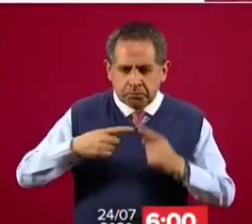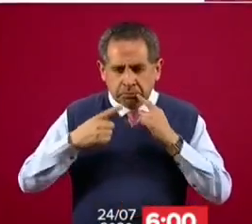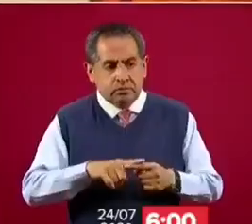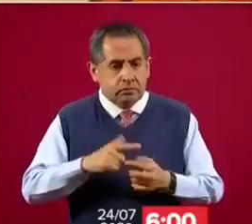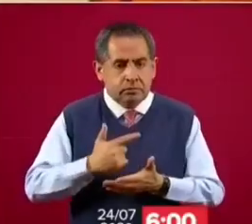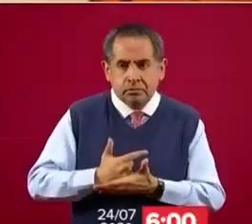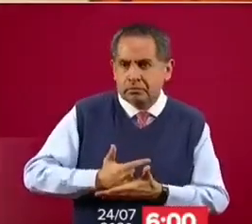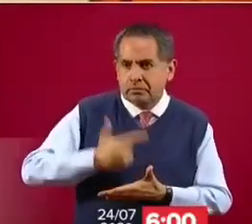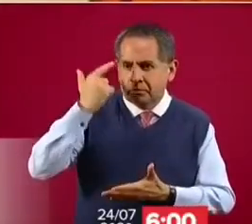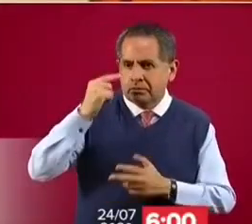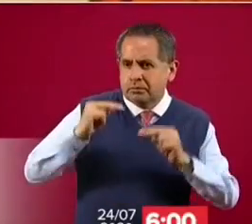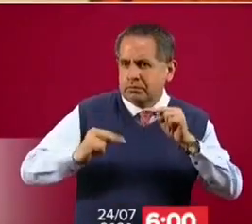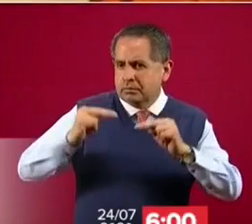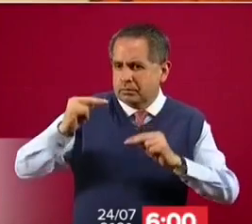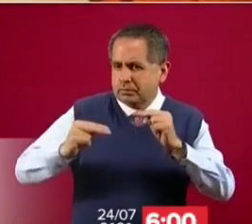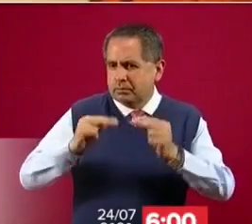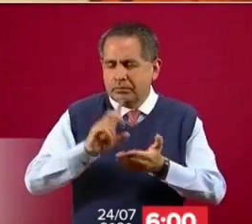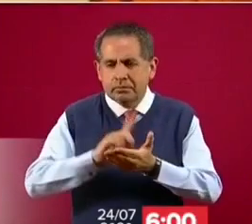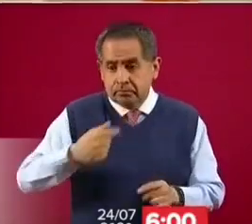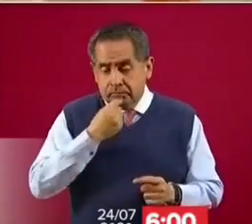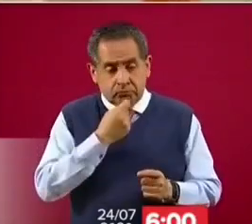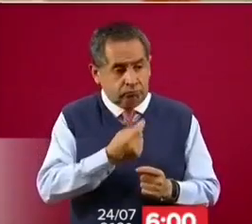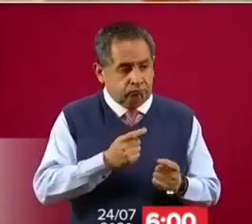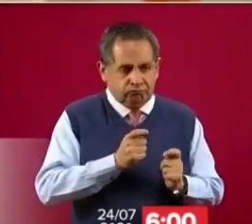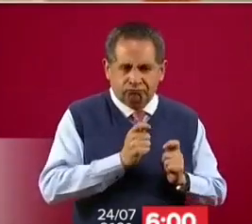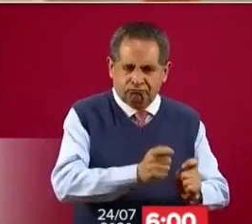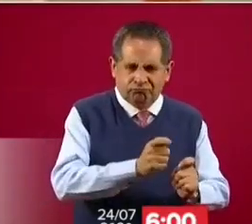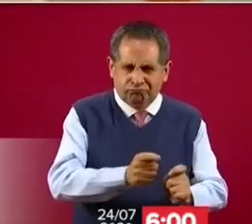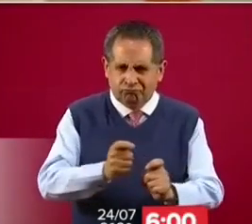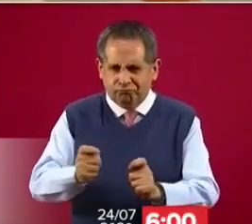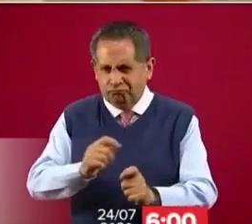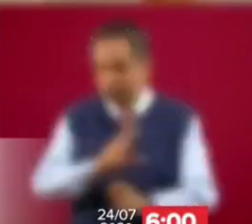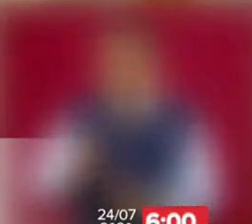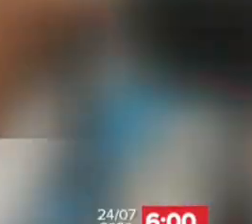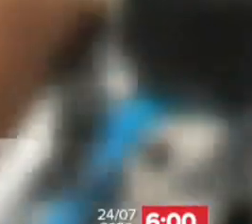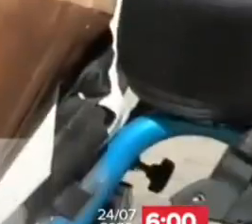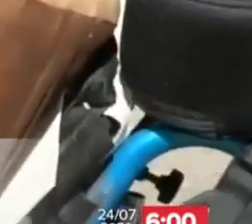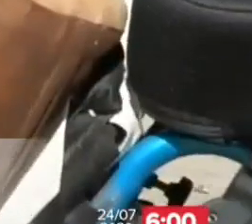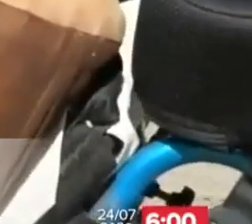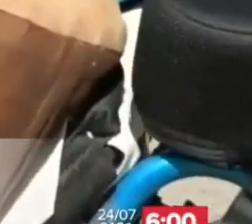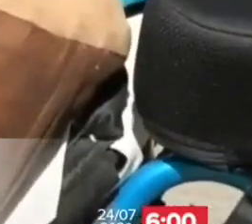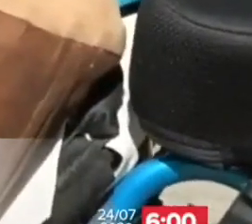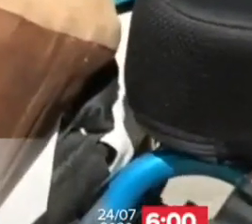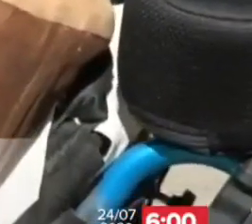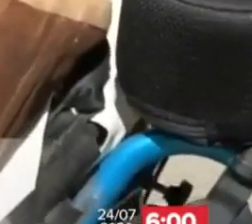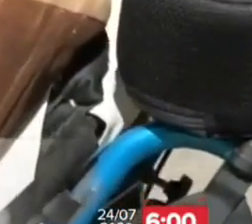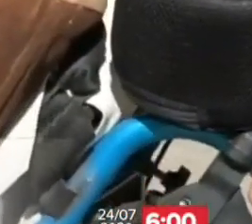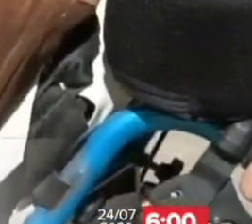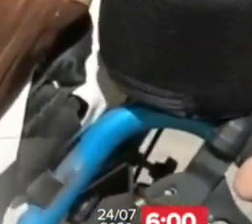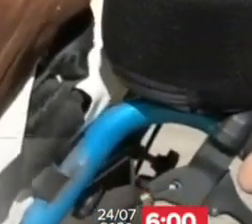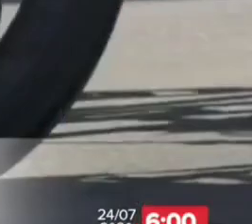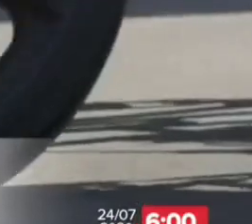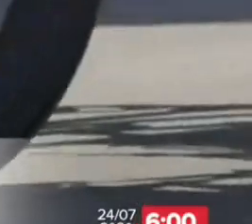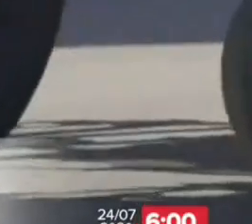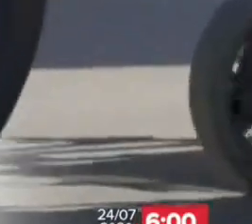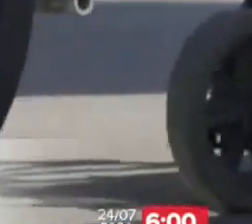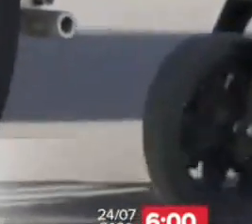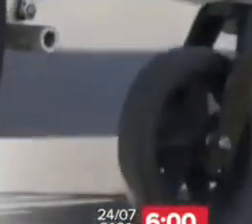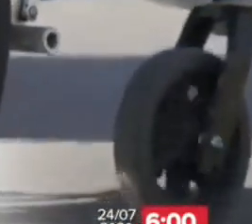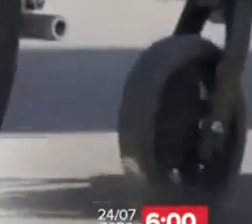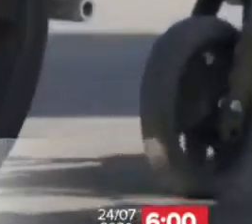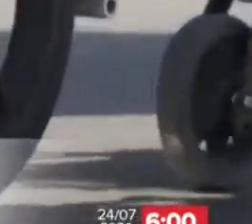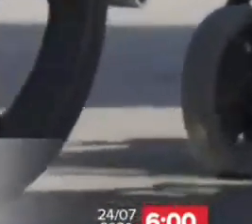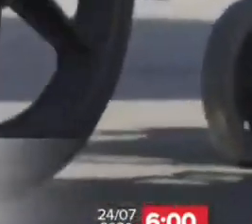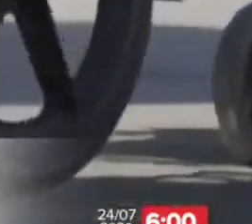un proceso de verificación del censo de beneficiarios de la pensión para el bienestar de las personas con discapacidad, ya que hay quienes se han inscrito sin